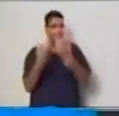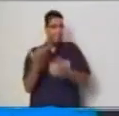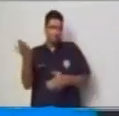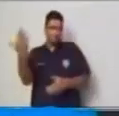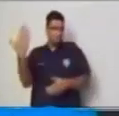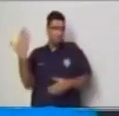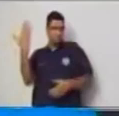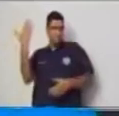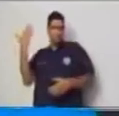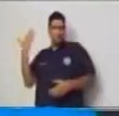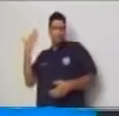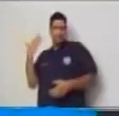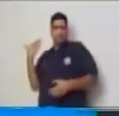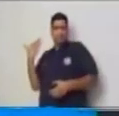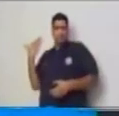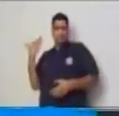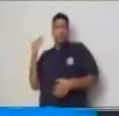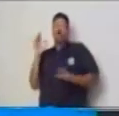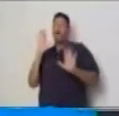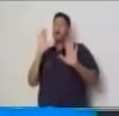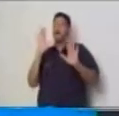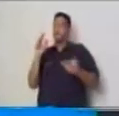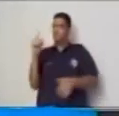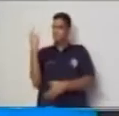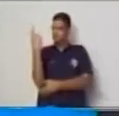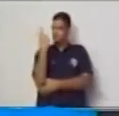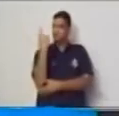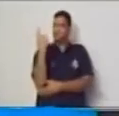Algo muy importante.